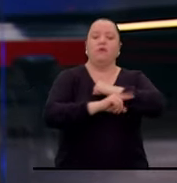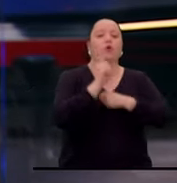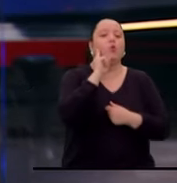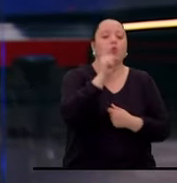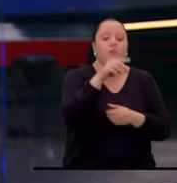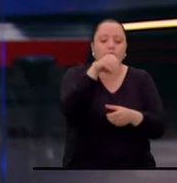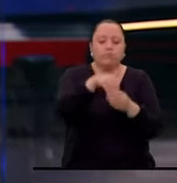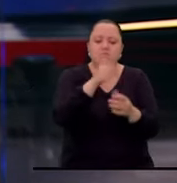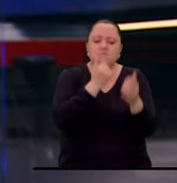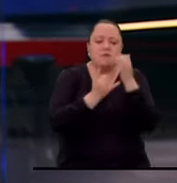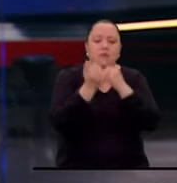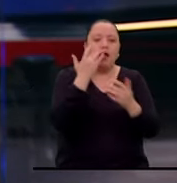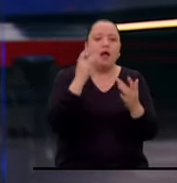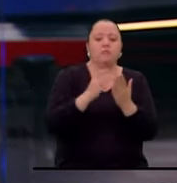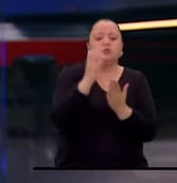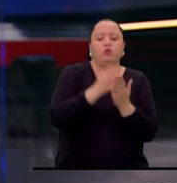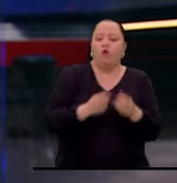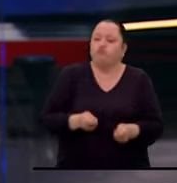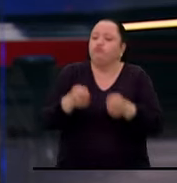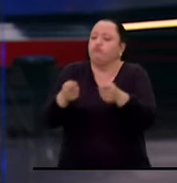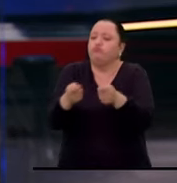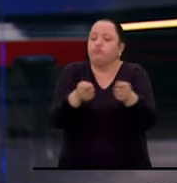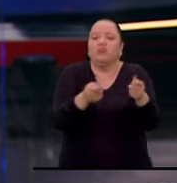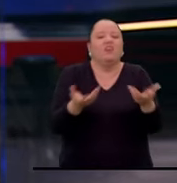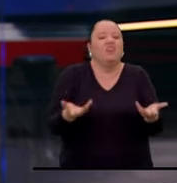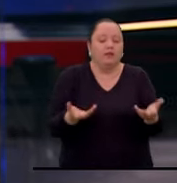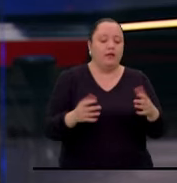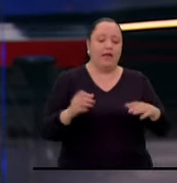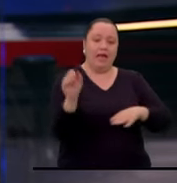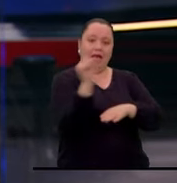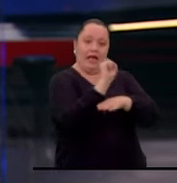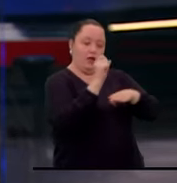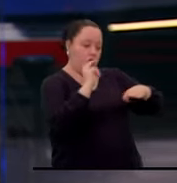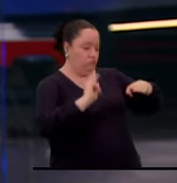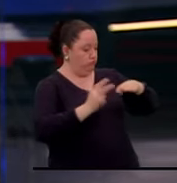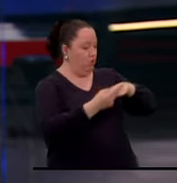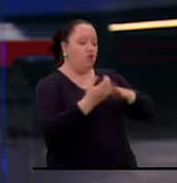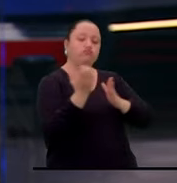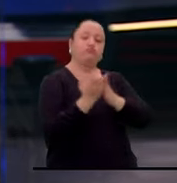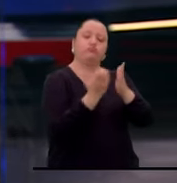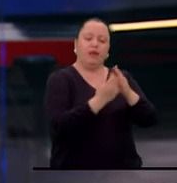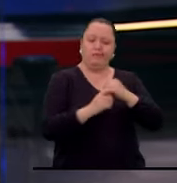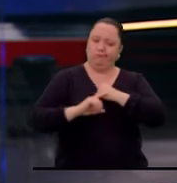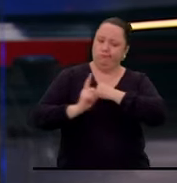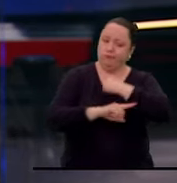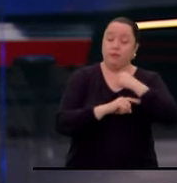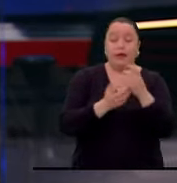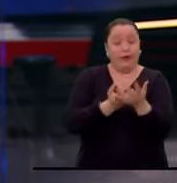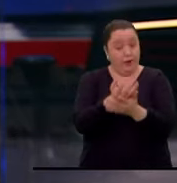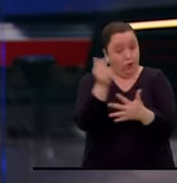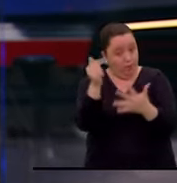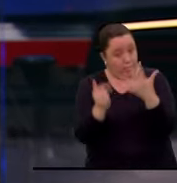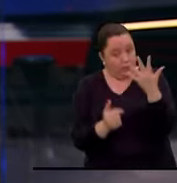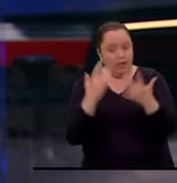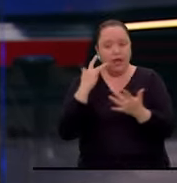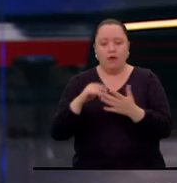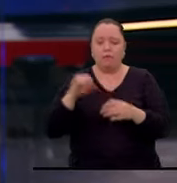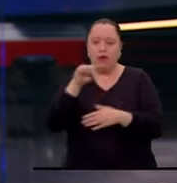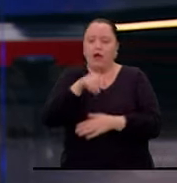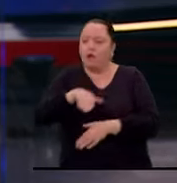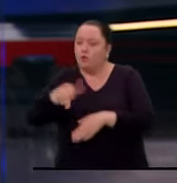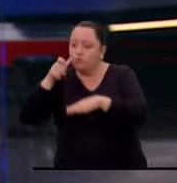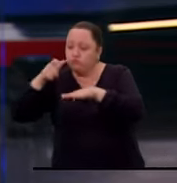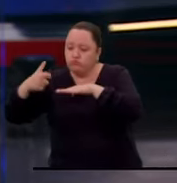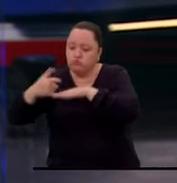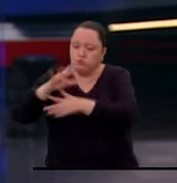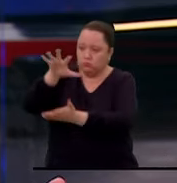a la hora de certificar las revisiones técnico mecánicas. Les tenemos recomendaciones para que usted verifique que el centro donde revisan su vehículo